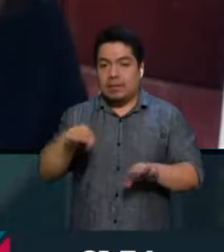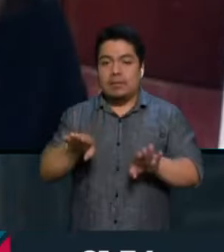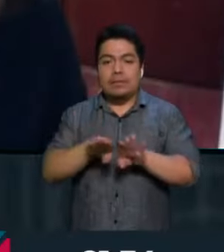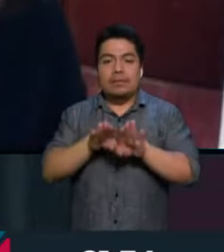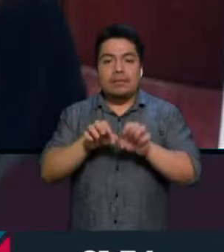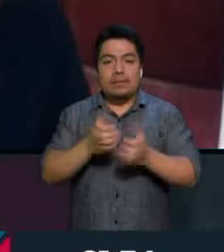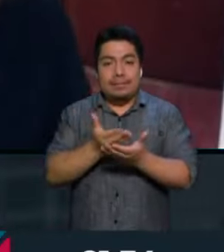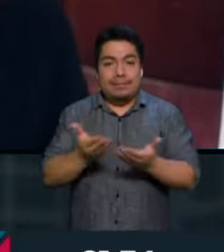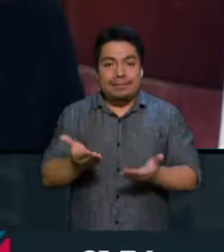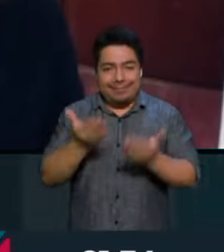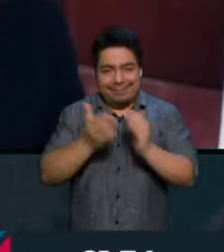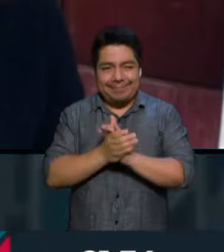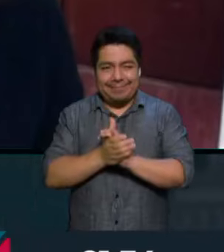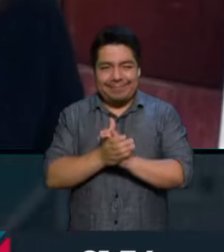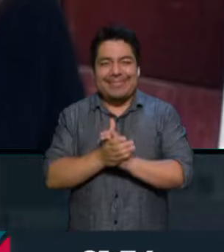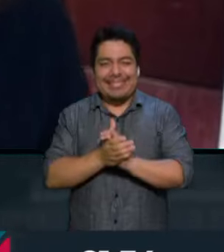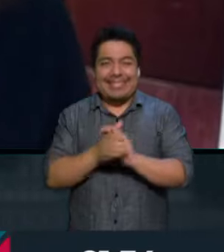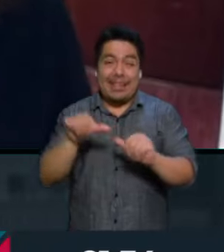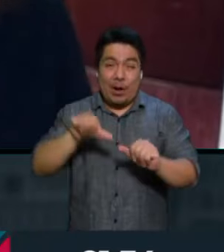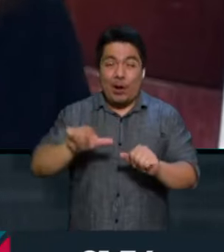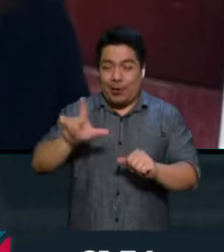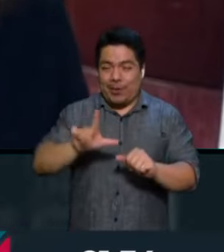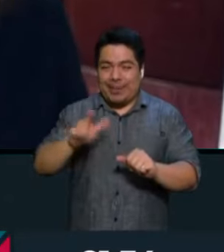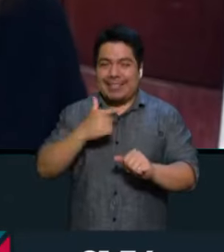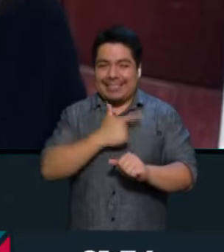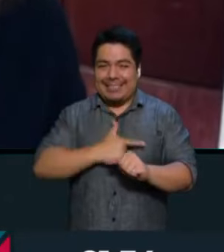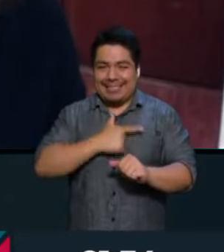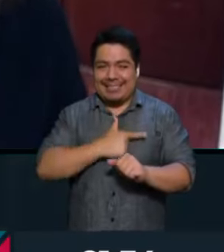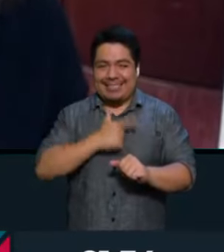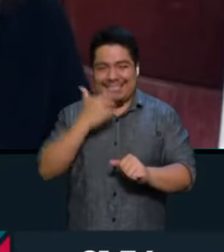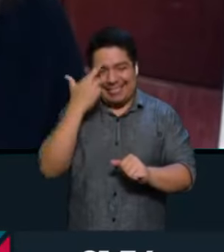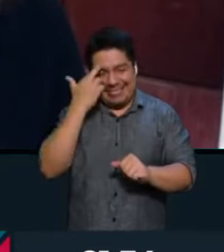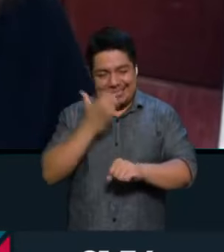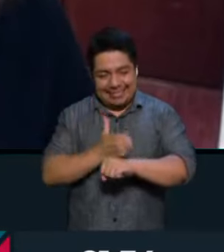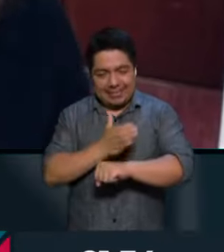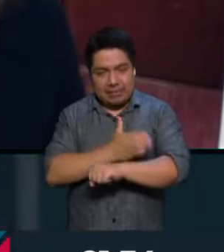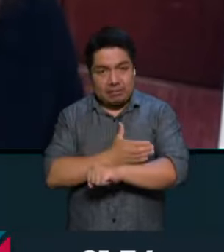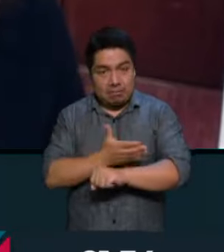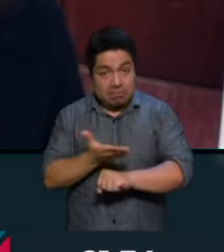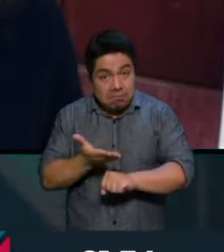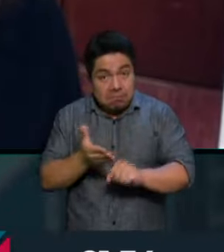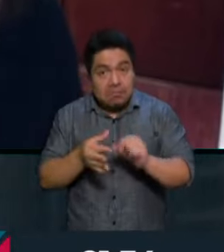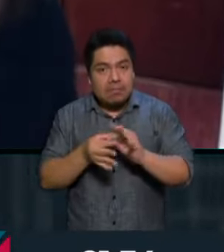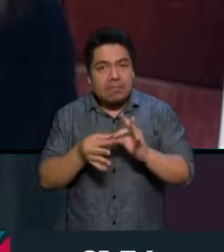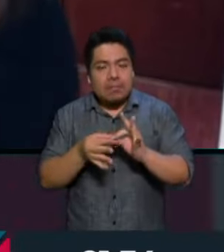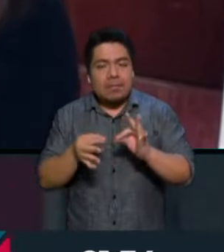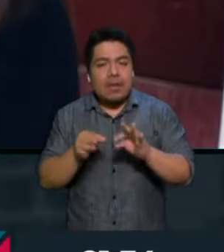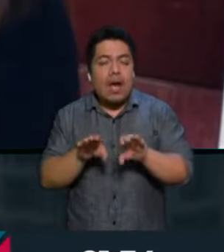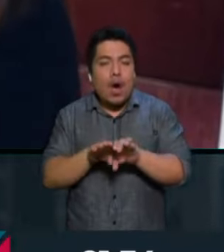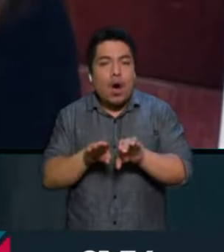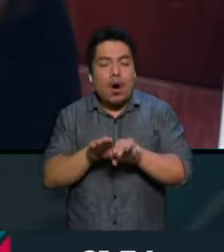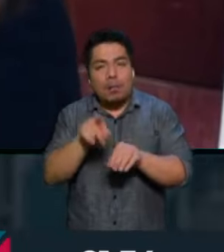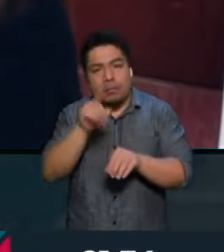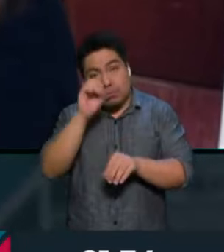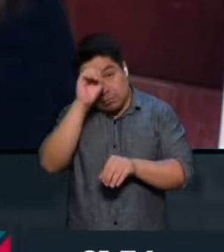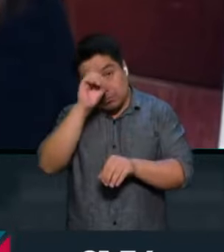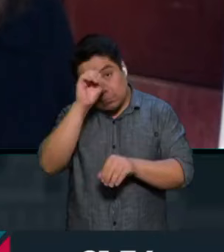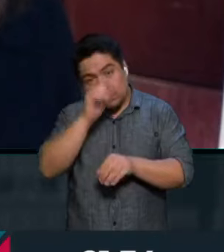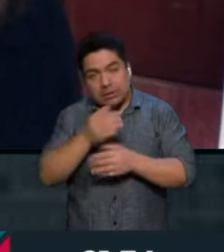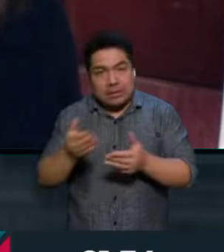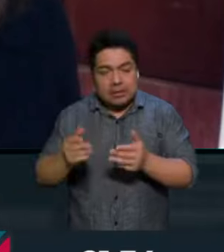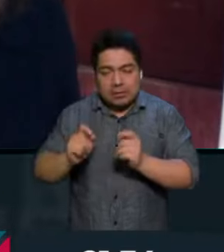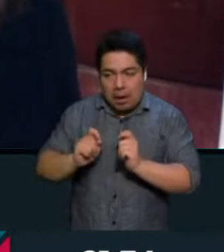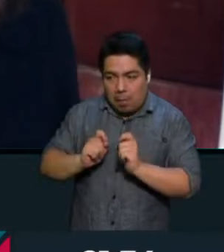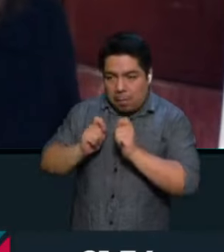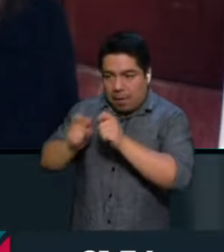Muy bien, encantada de verlos hoy lunes. Qué bueno que nos acompaña y cuéntenos, cuéntenos cómo ve este pues ya inminente